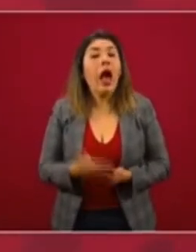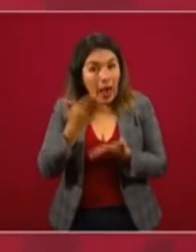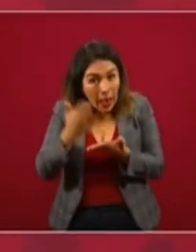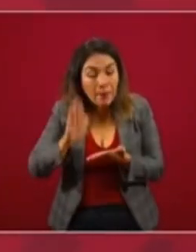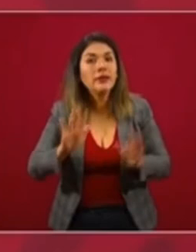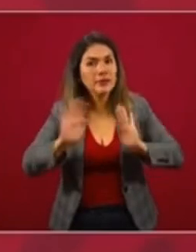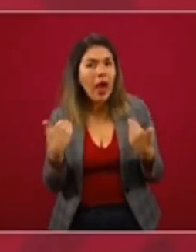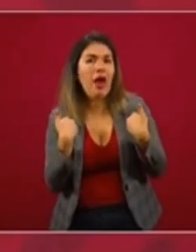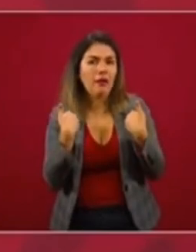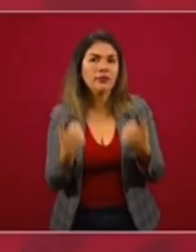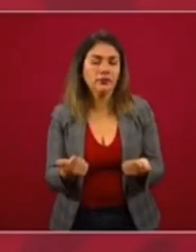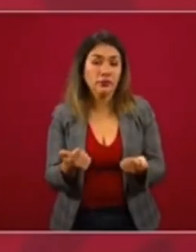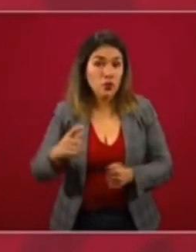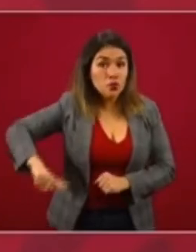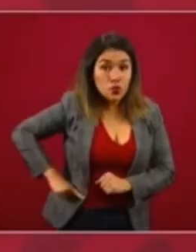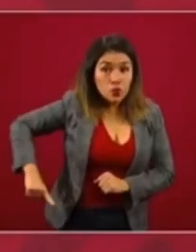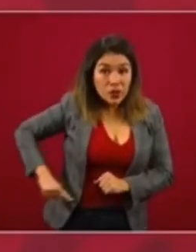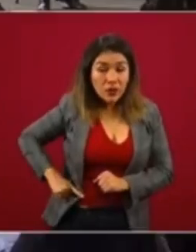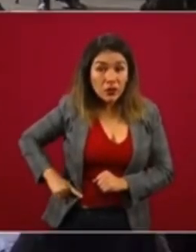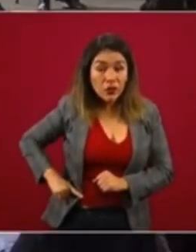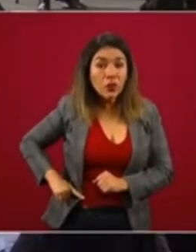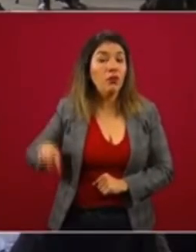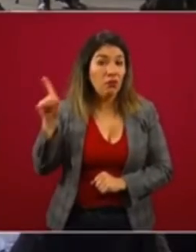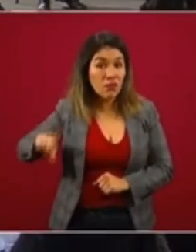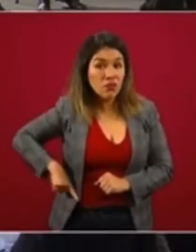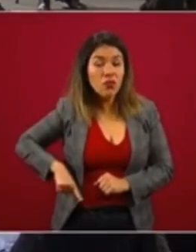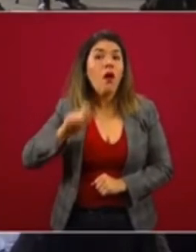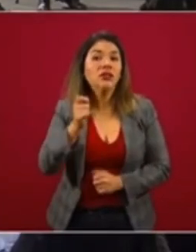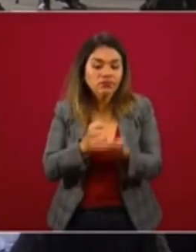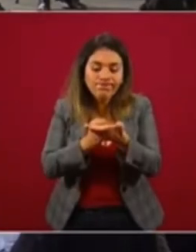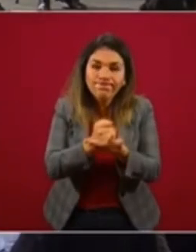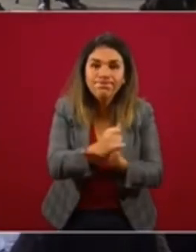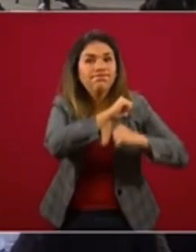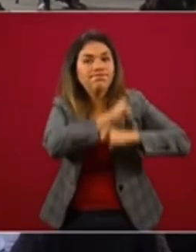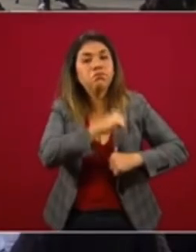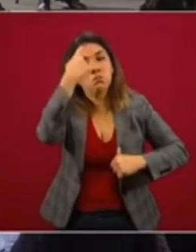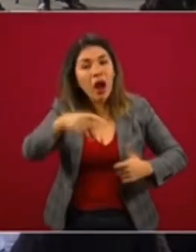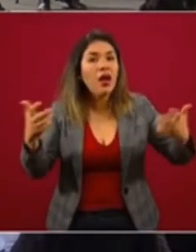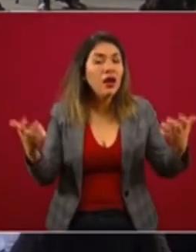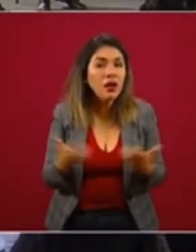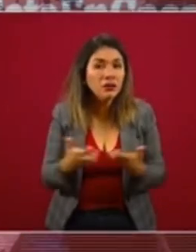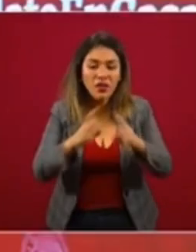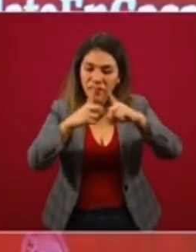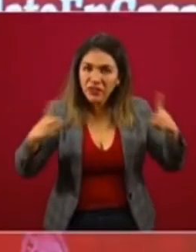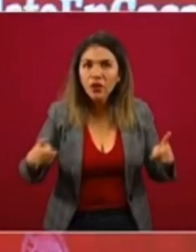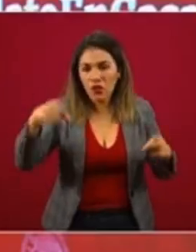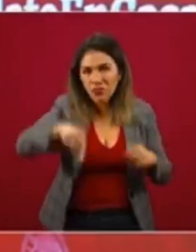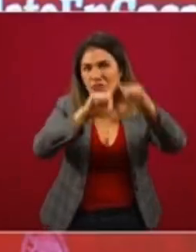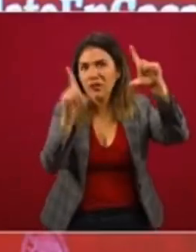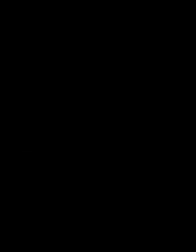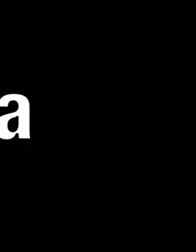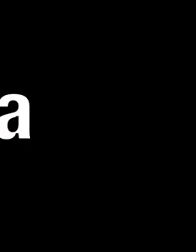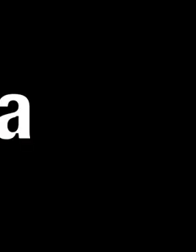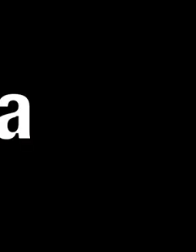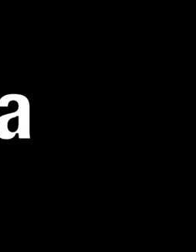claro de que el Estado es el rector de las actividades del desarrollo nacional.